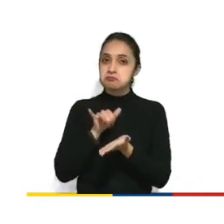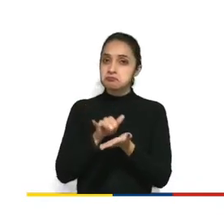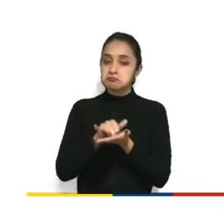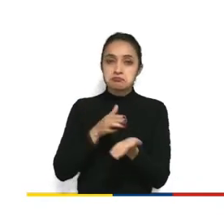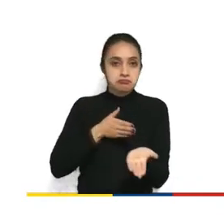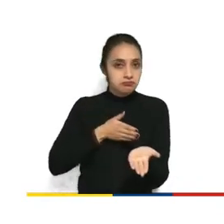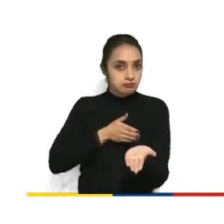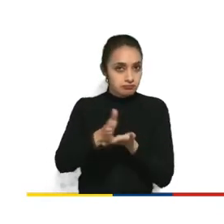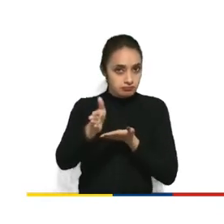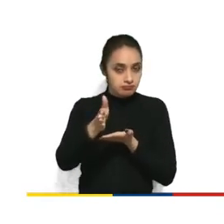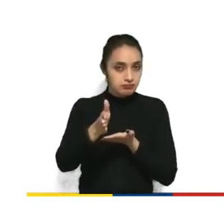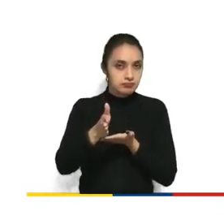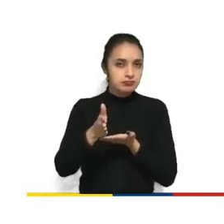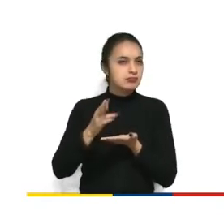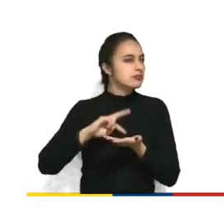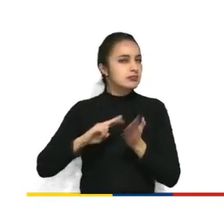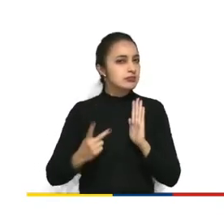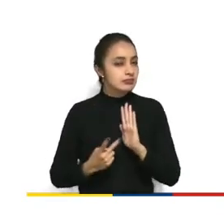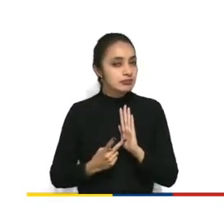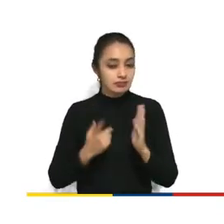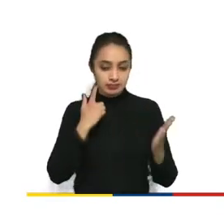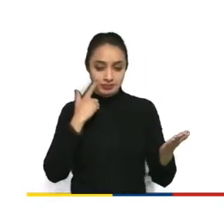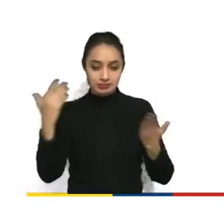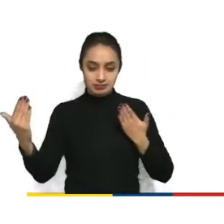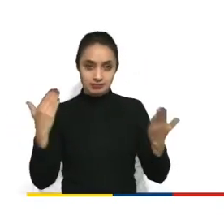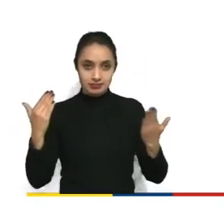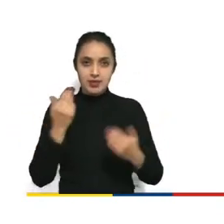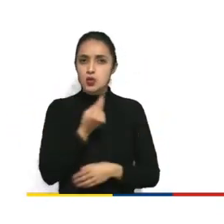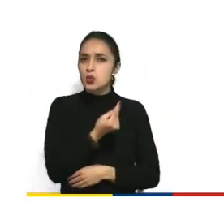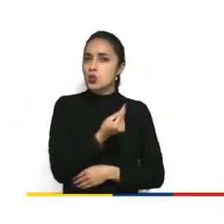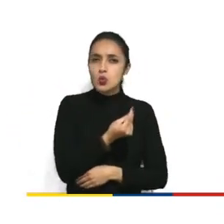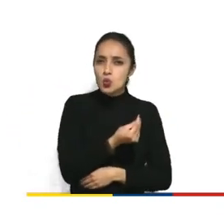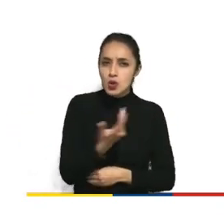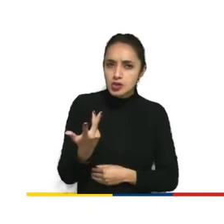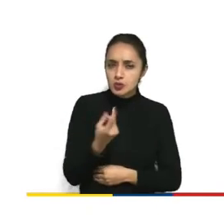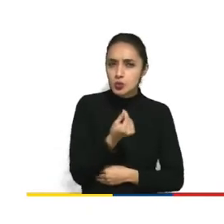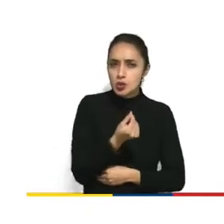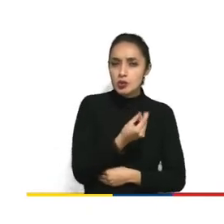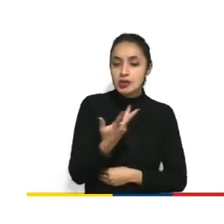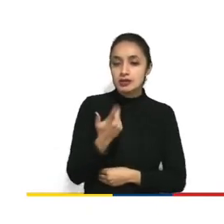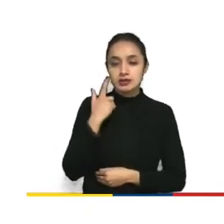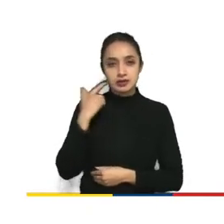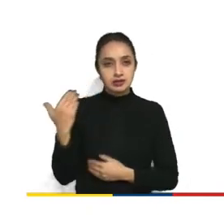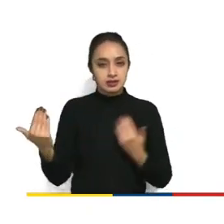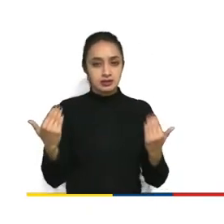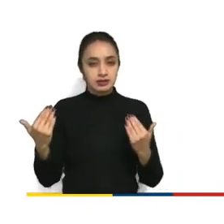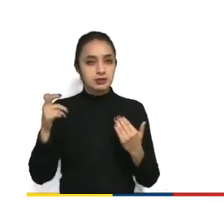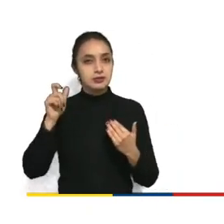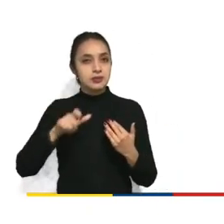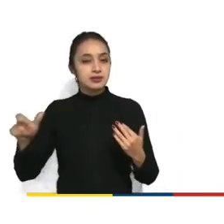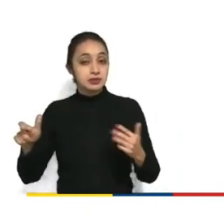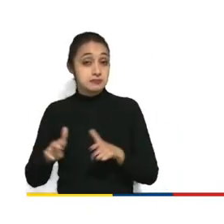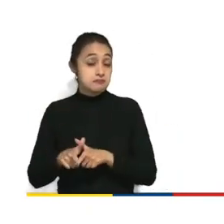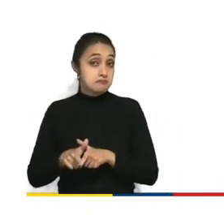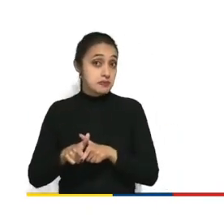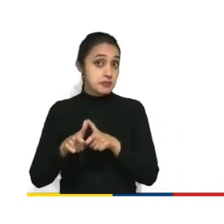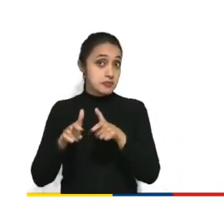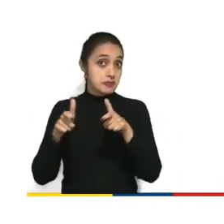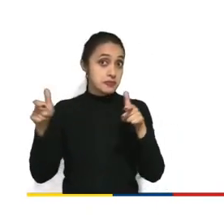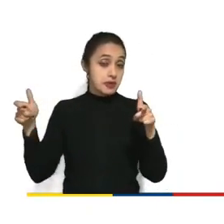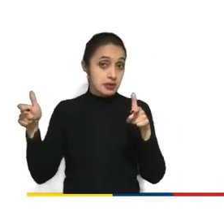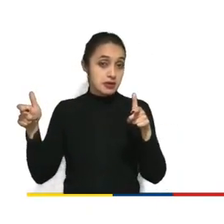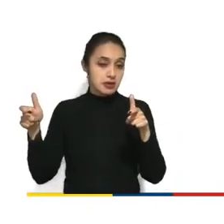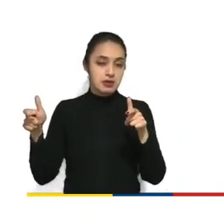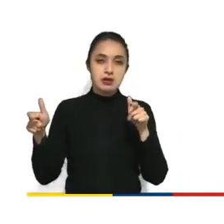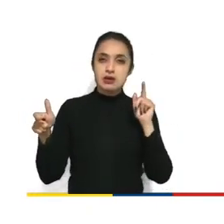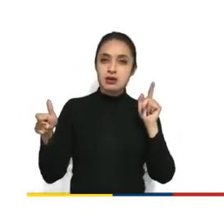esto quiere decir que si comparamos los precios contra un volumen que fue mucho más alto el